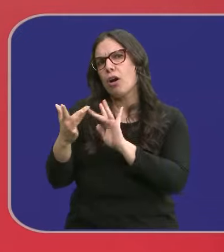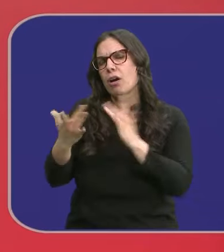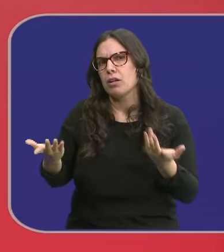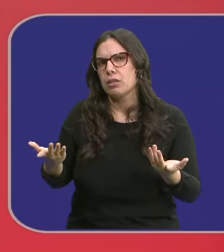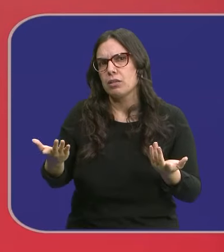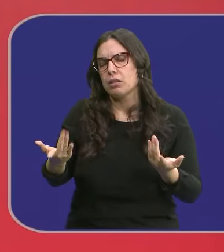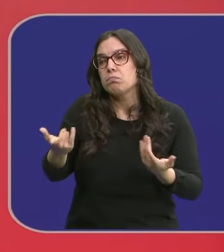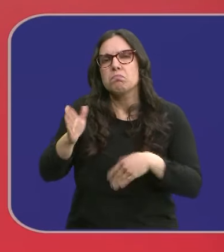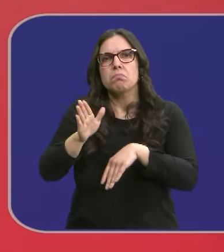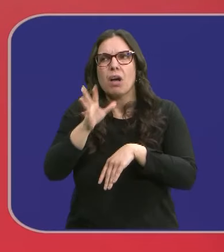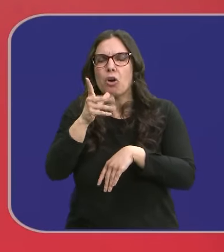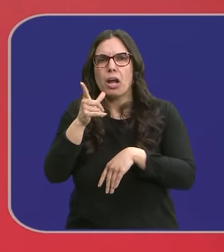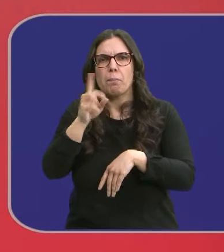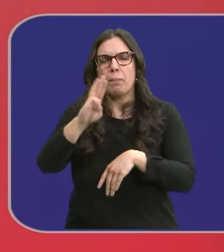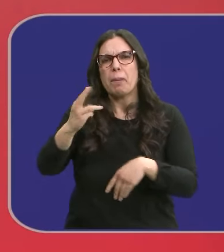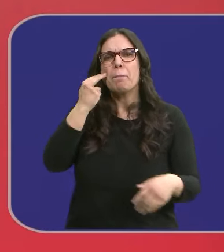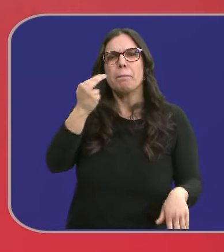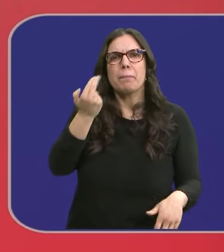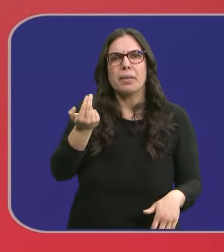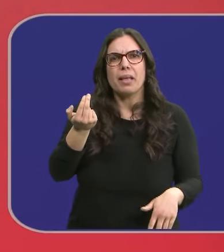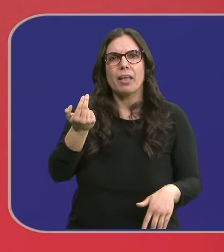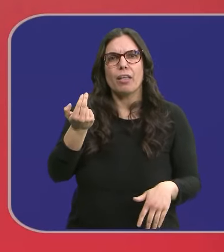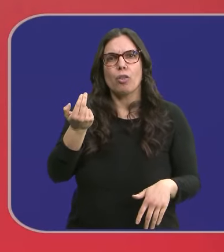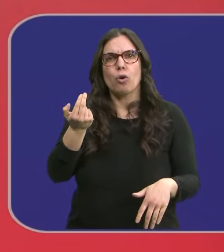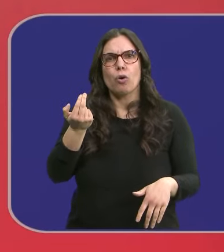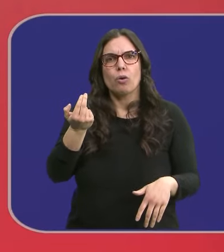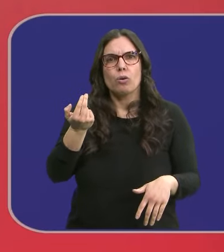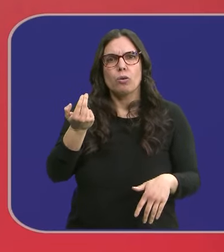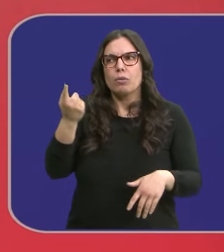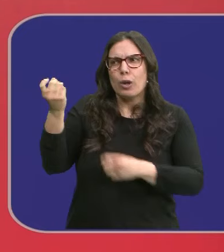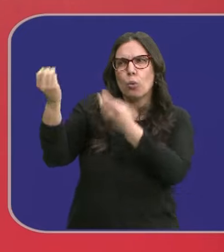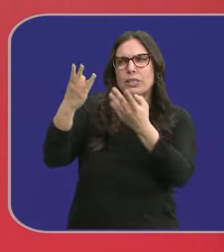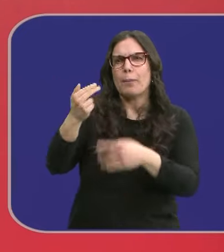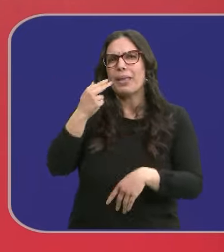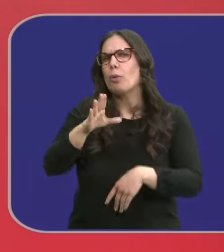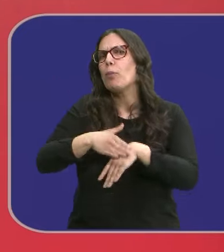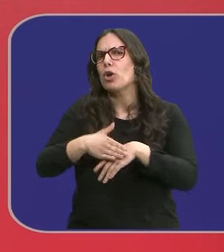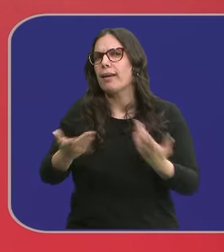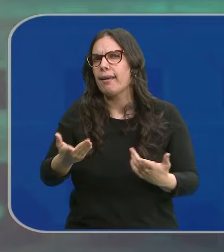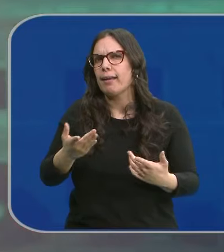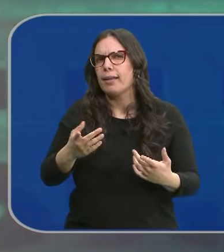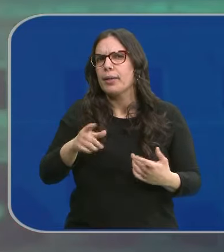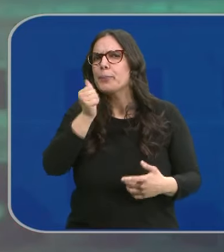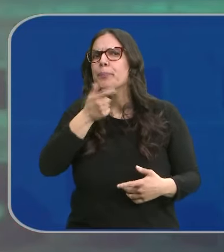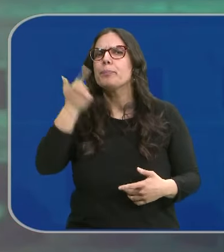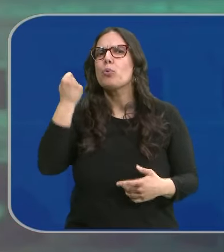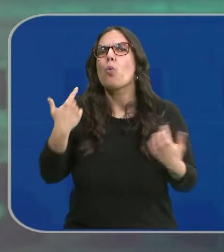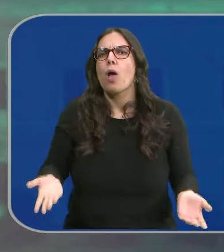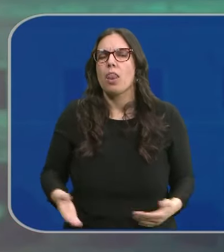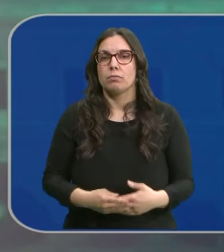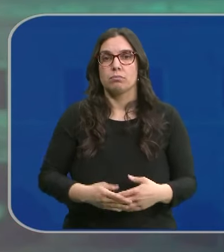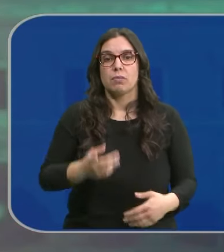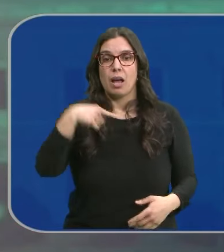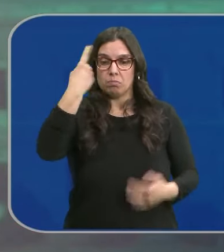¿Y por qué tiene tanto miedo el Partido Popular a lo que pueda contar Junts? ¿Qué ocultan? A nosotros no nos